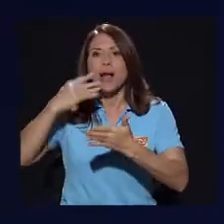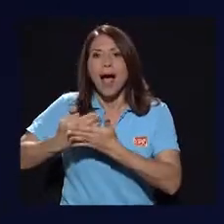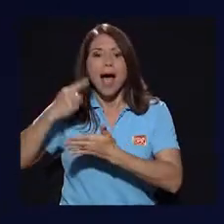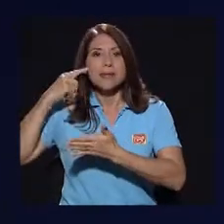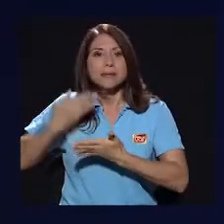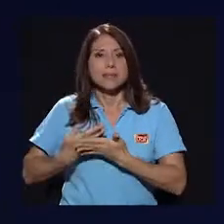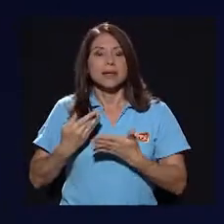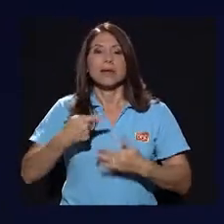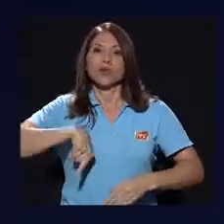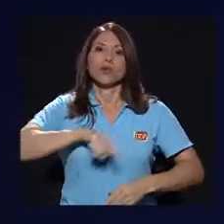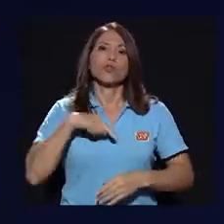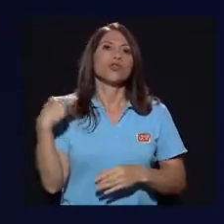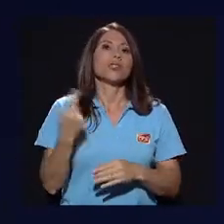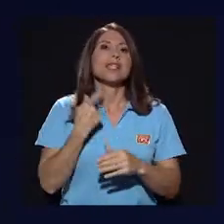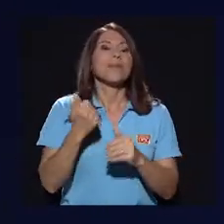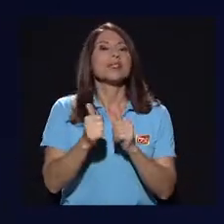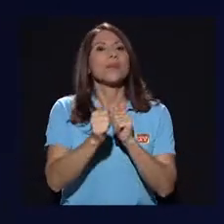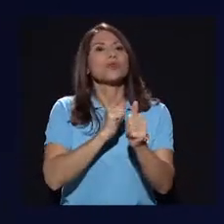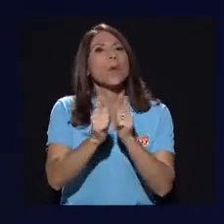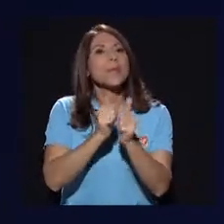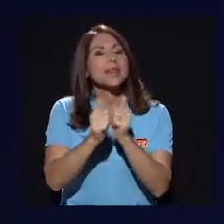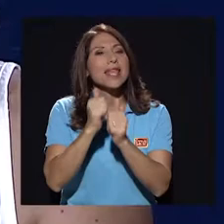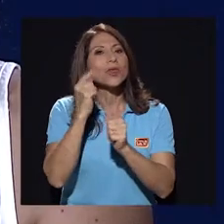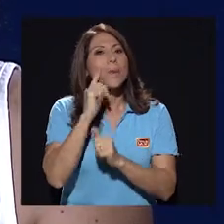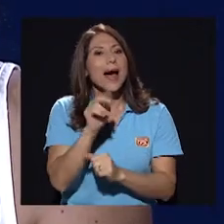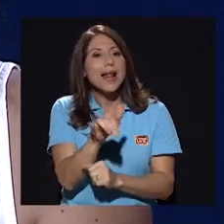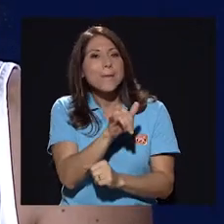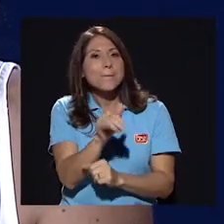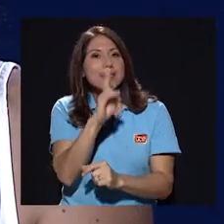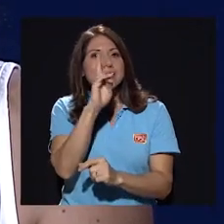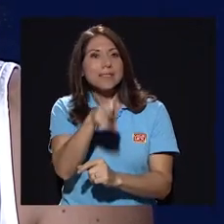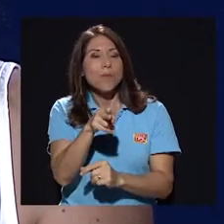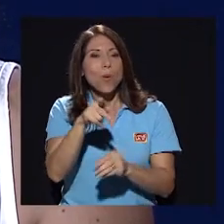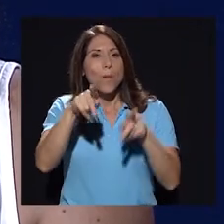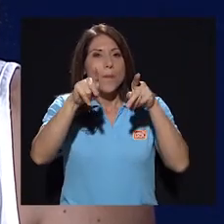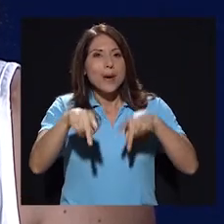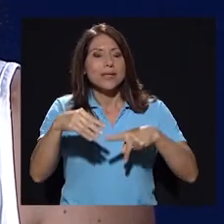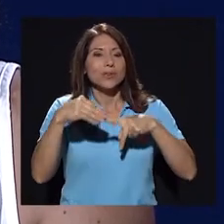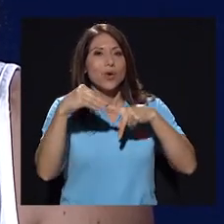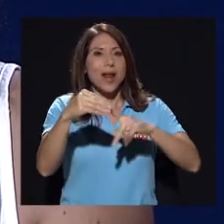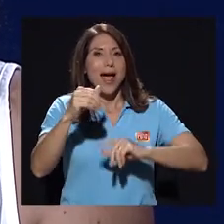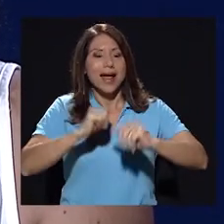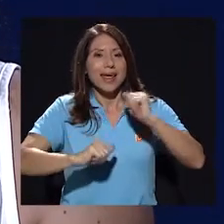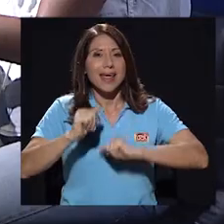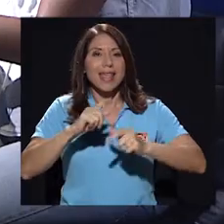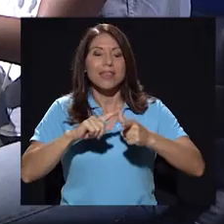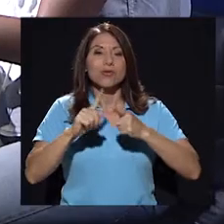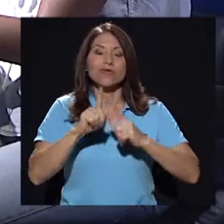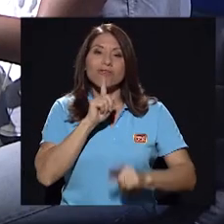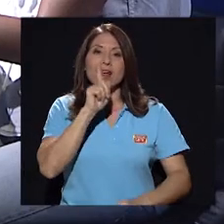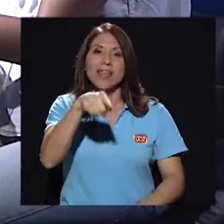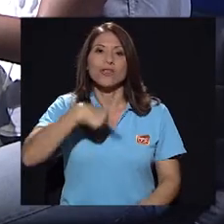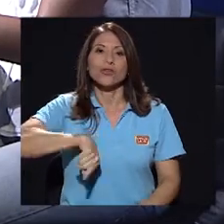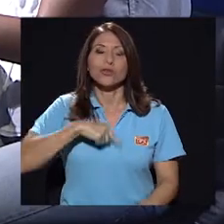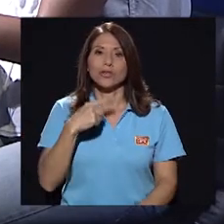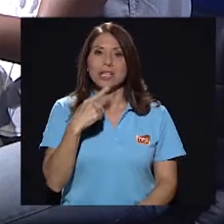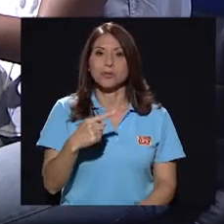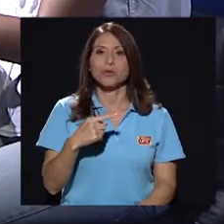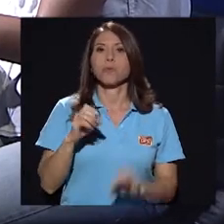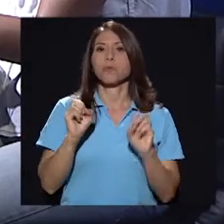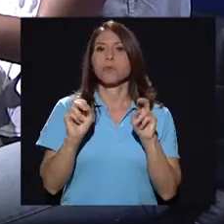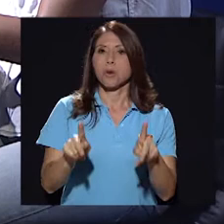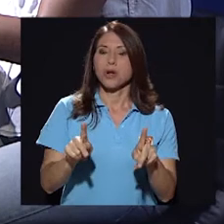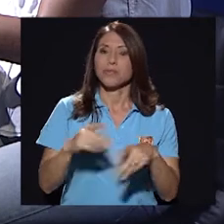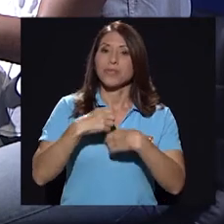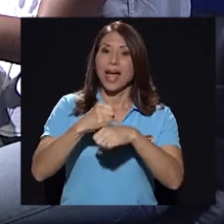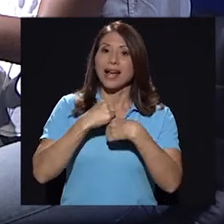siempre estamos como compitiendo como para el mismo personaje. Y la realidad fue así. Dijimos, bueno, hagamos lo que más nos